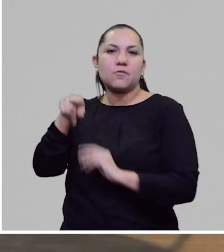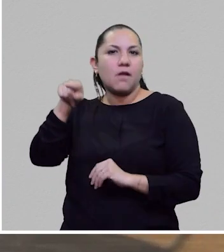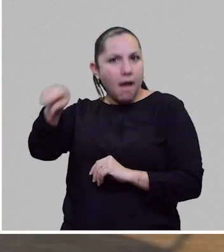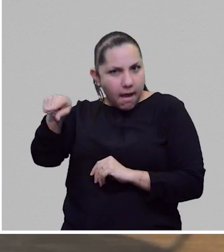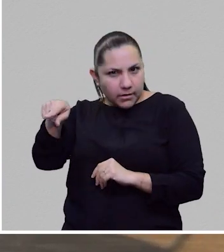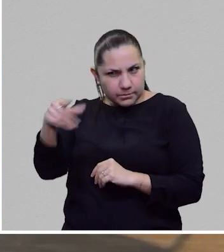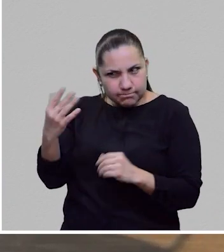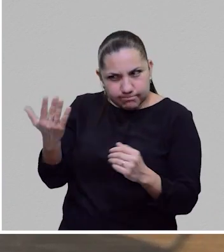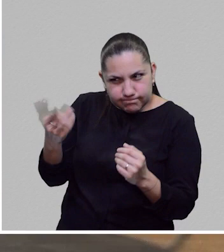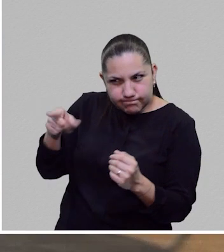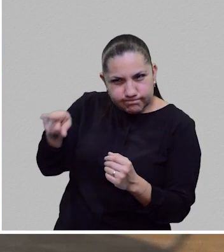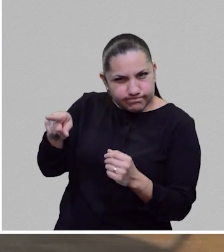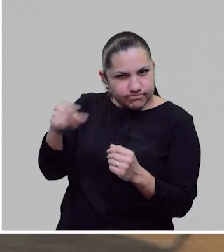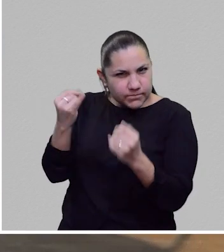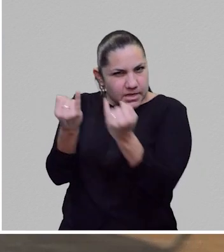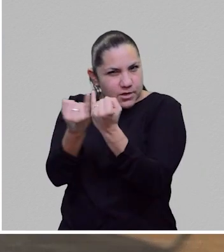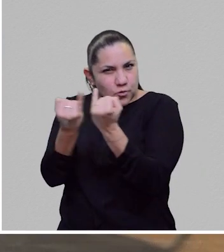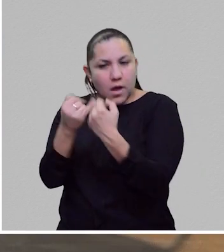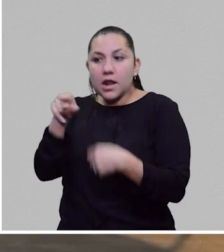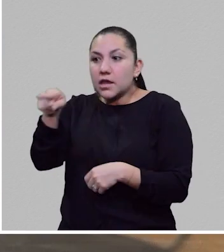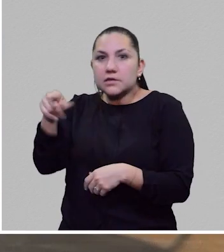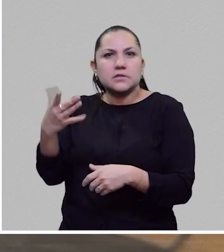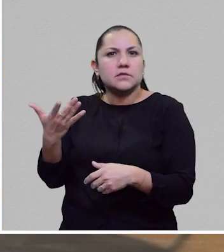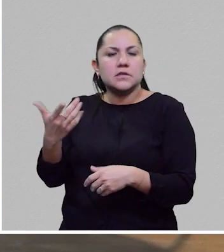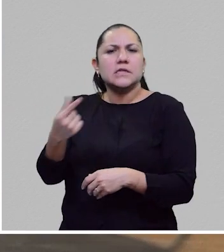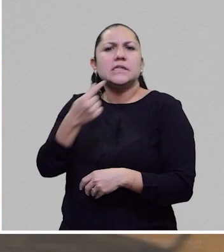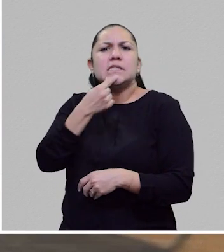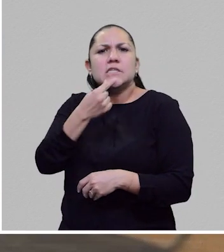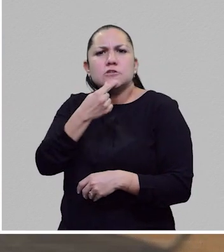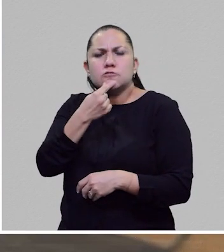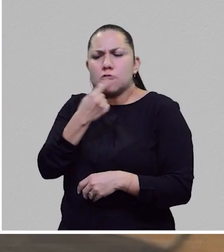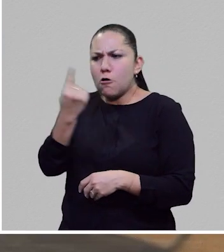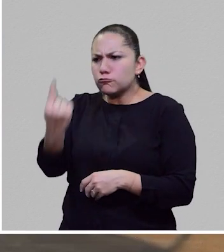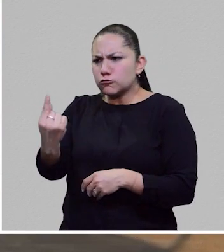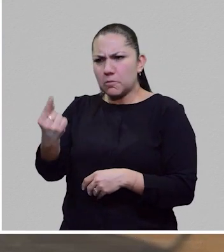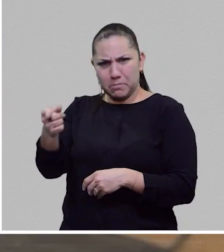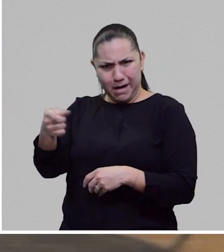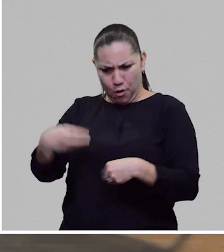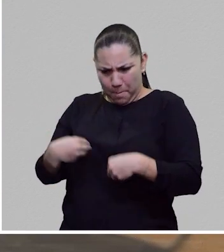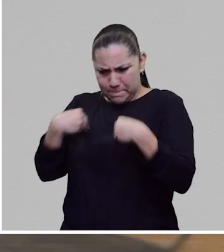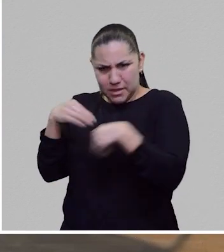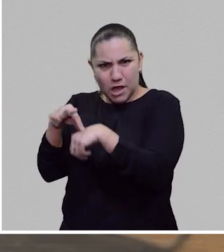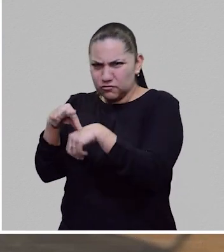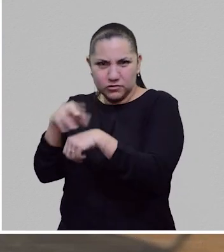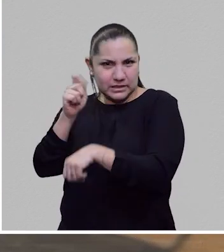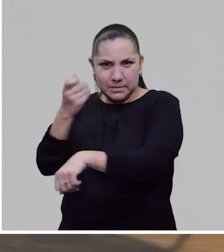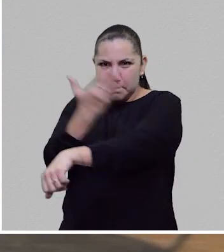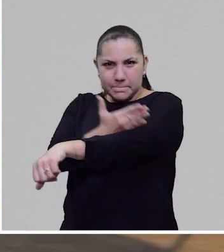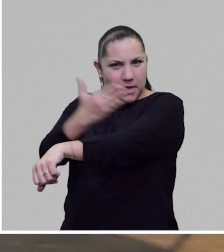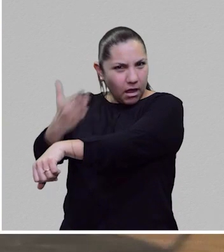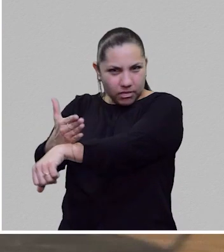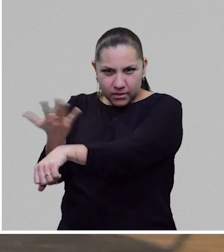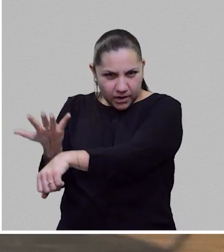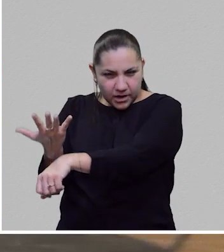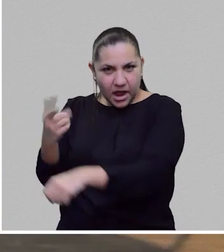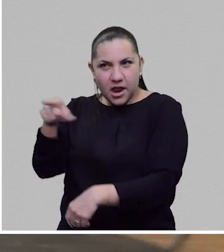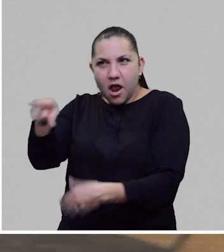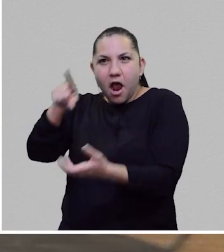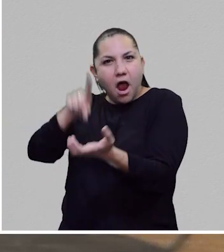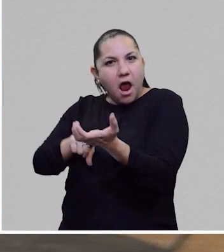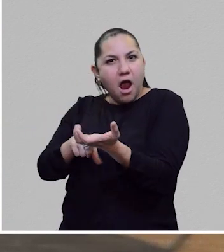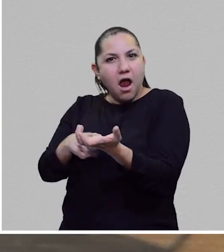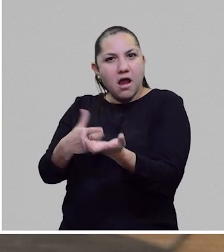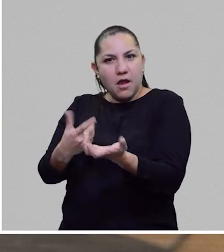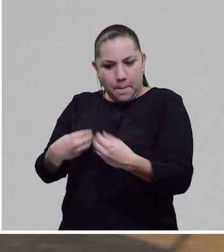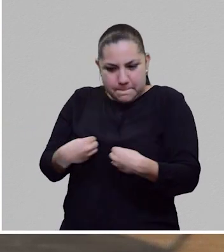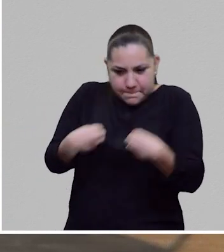bueno, pues es este niño de madera y en ambos casos, bueno, a ver, yo quería, hay cuatro, cuatro robots, que